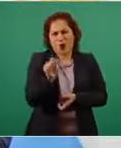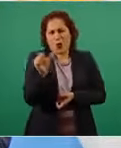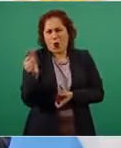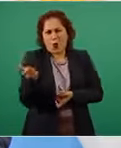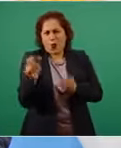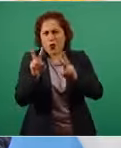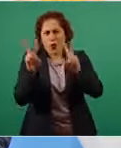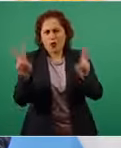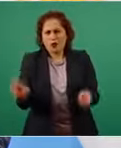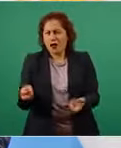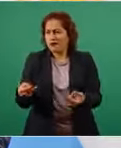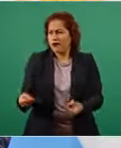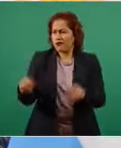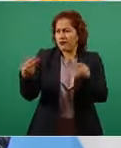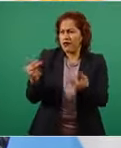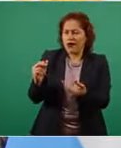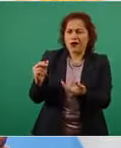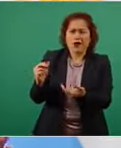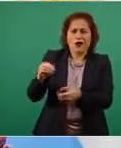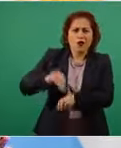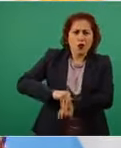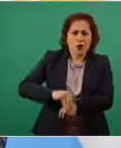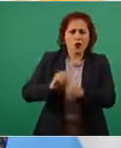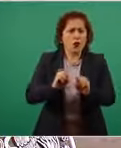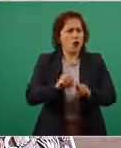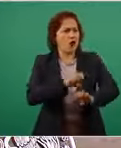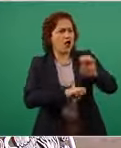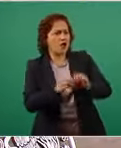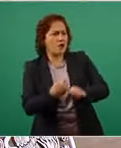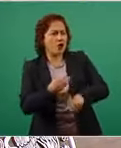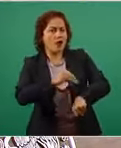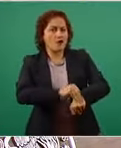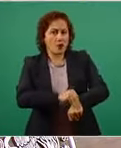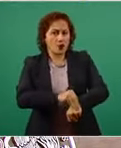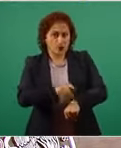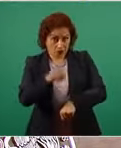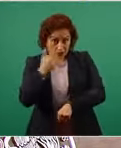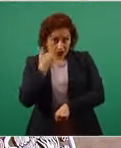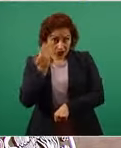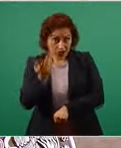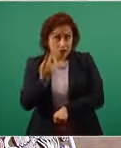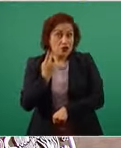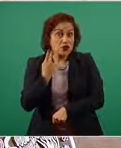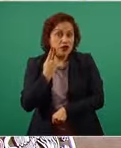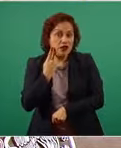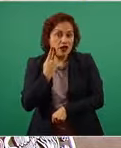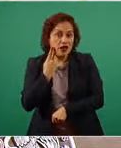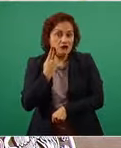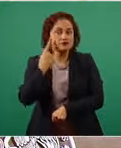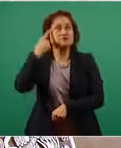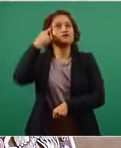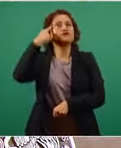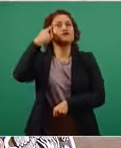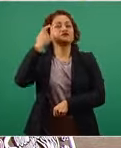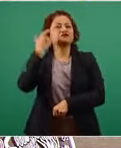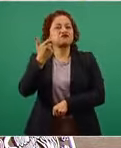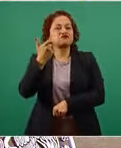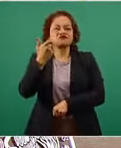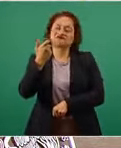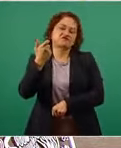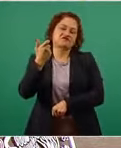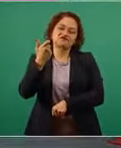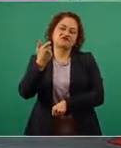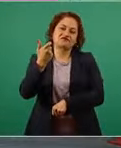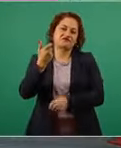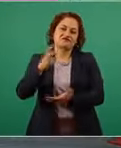comercio pon una empresa pero si querés hacer política olvídate del dinero y yo creo en eso como crea Andrés Manuel